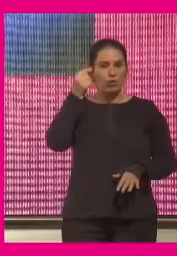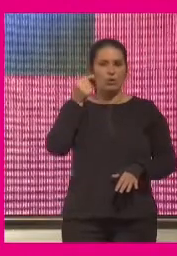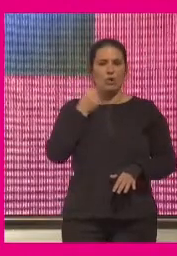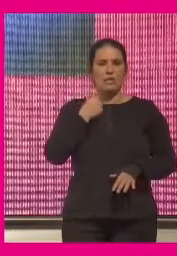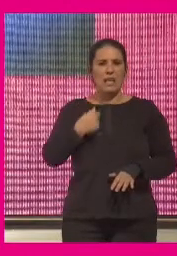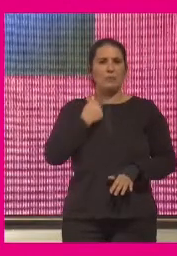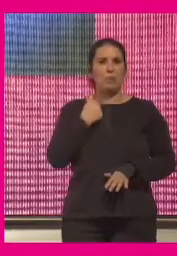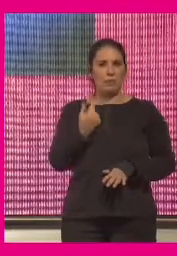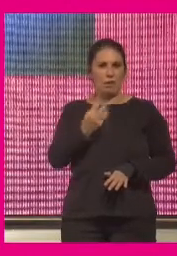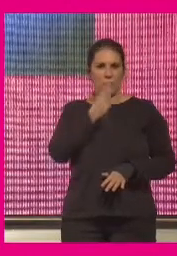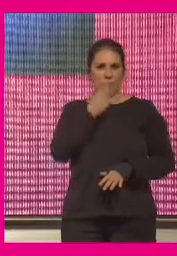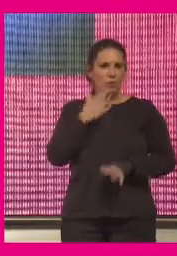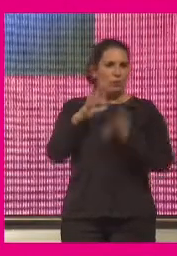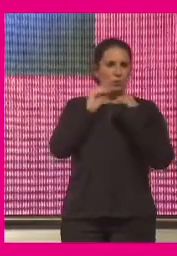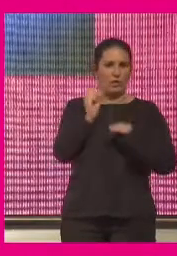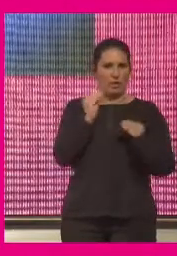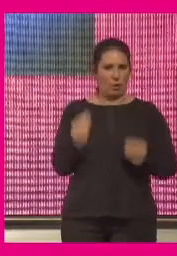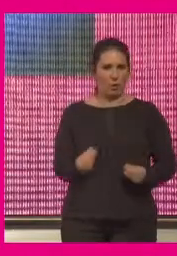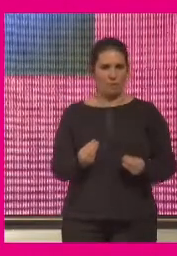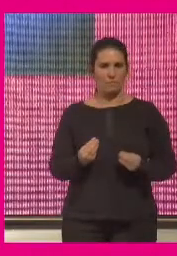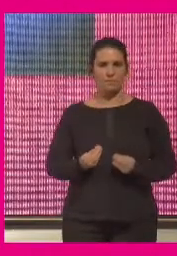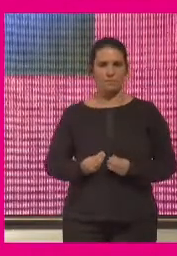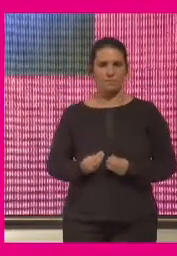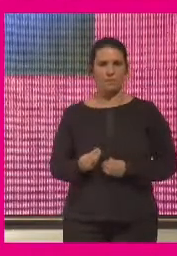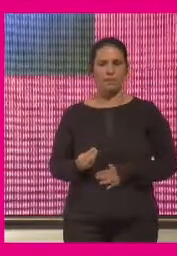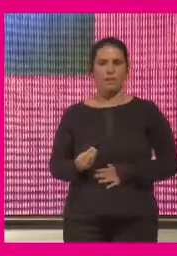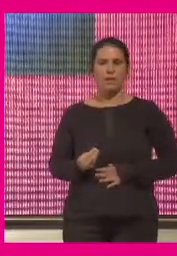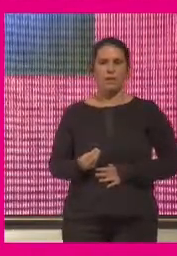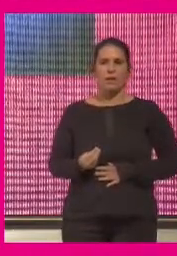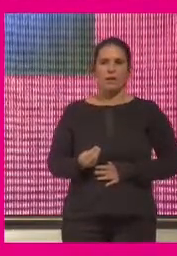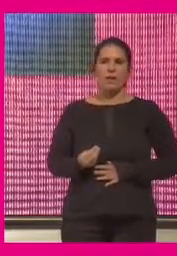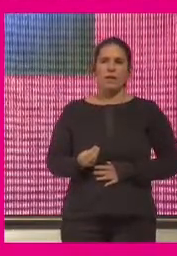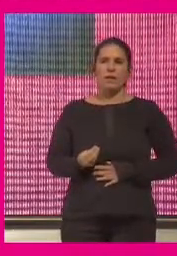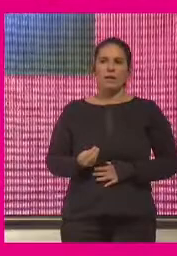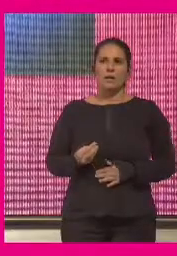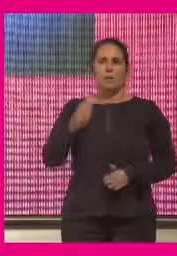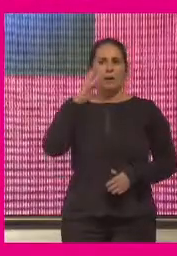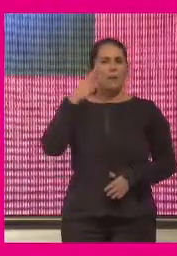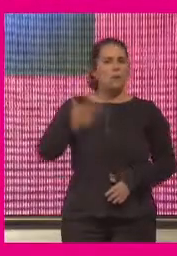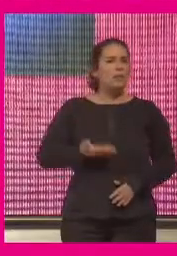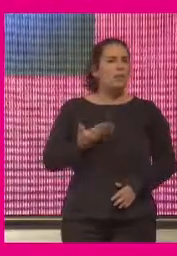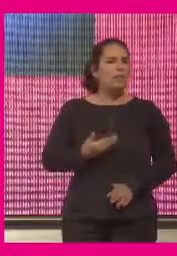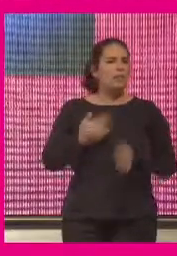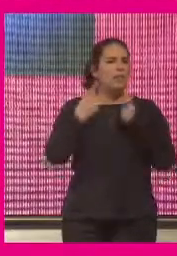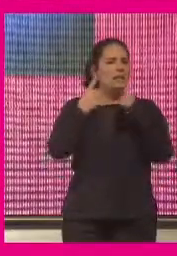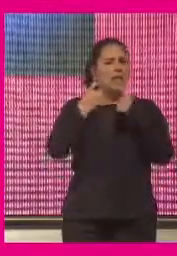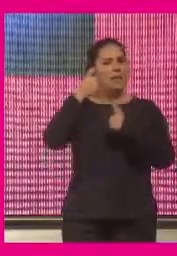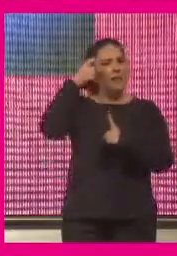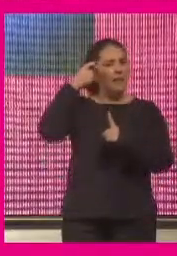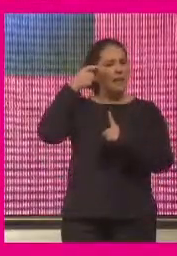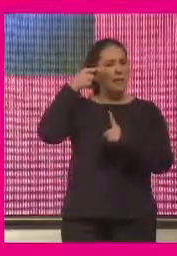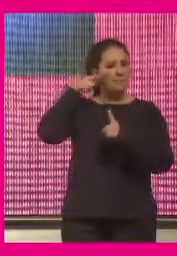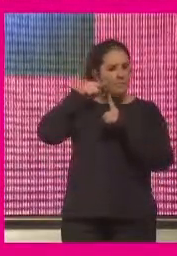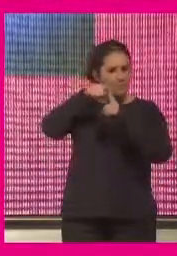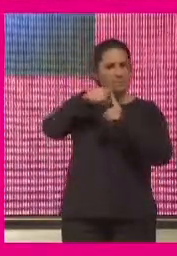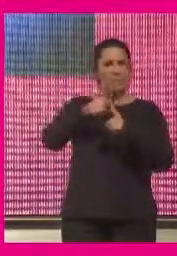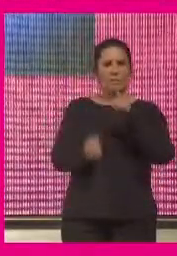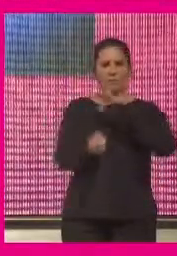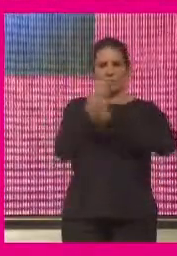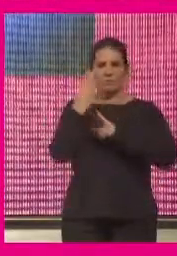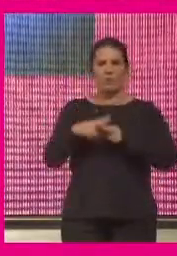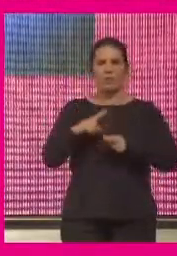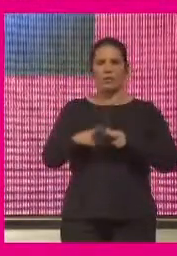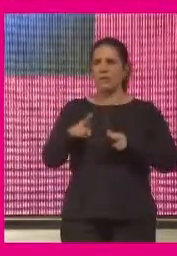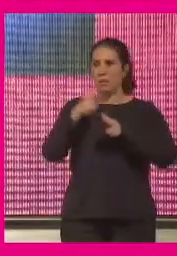sí me parece importante incidir en la necesidad de desarrollar políticas públicas como las que